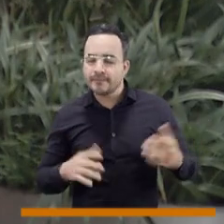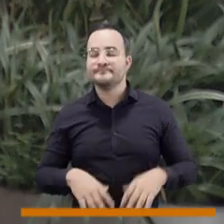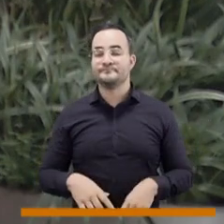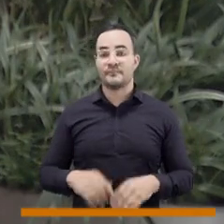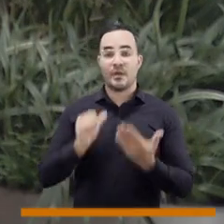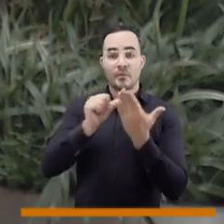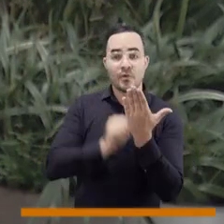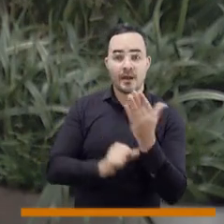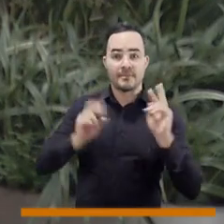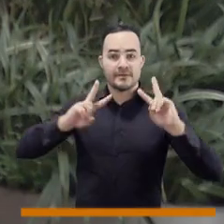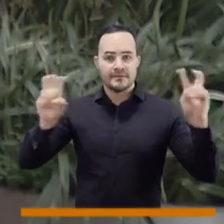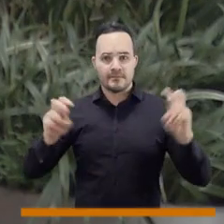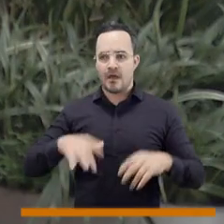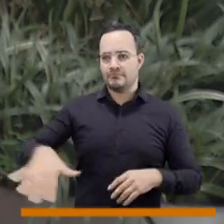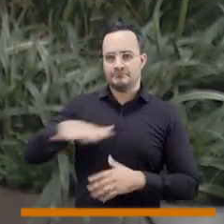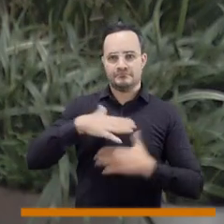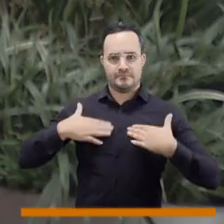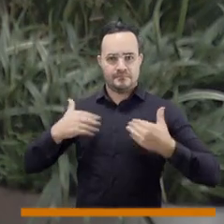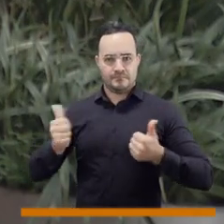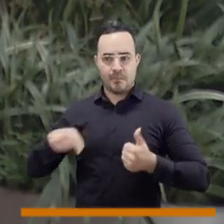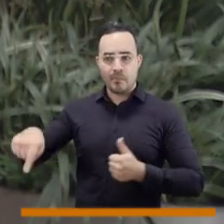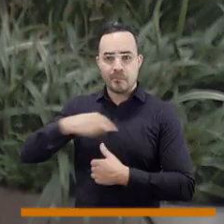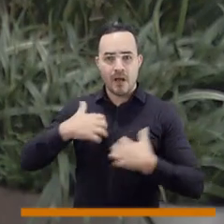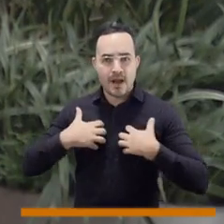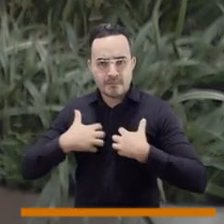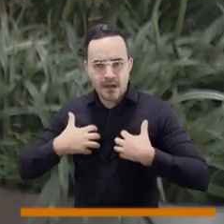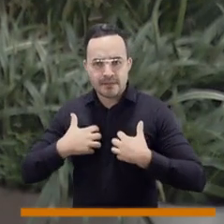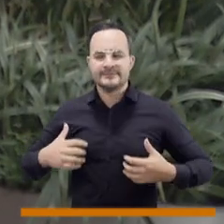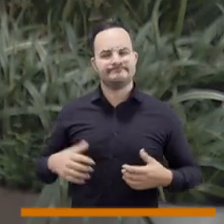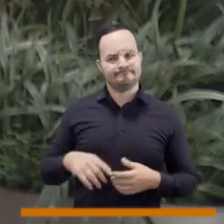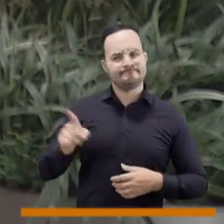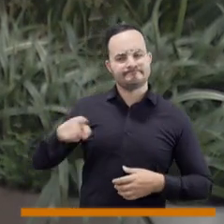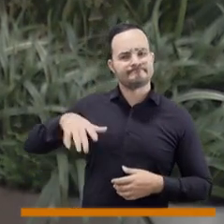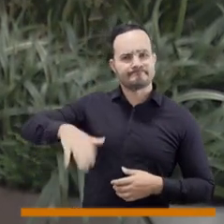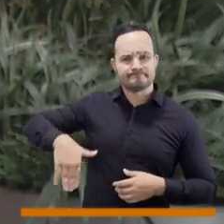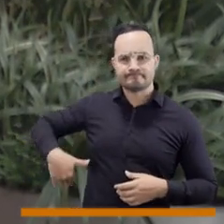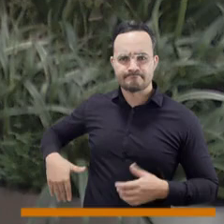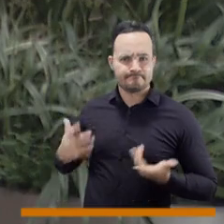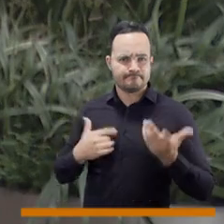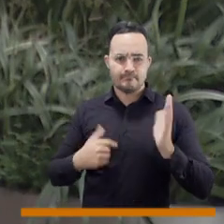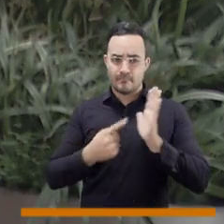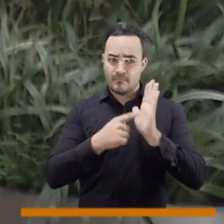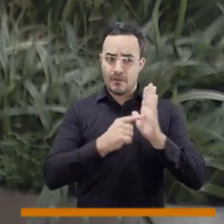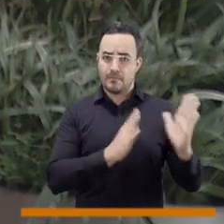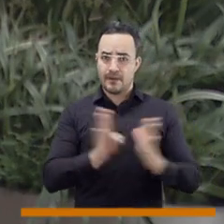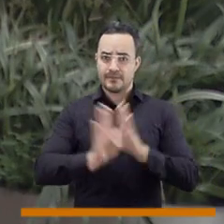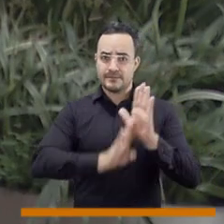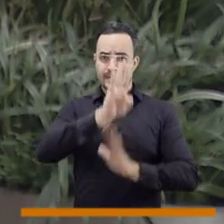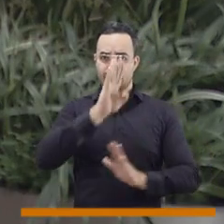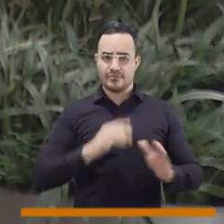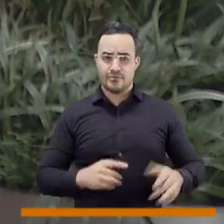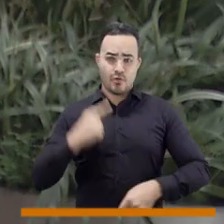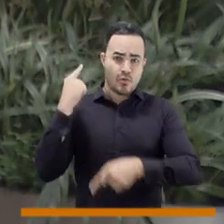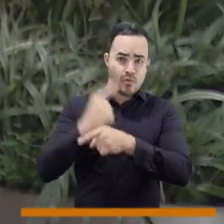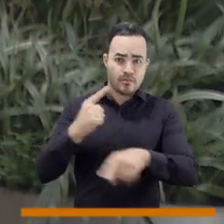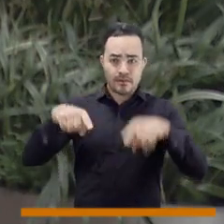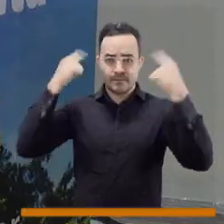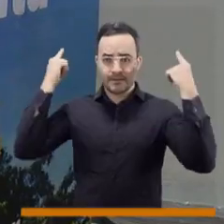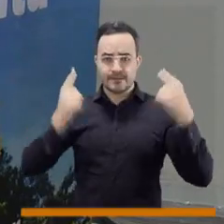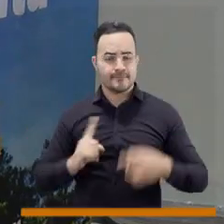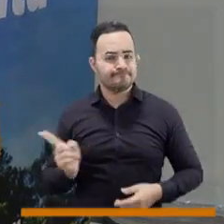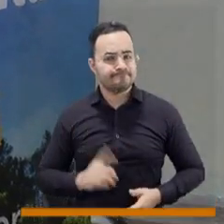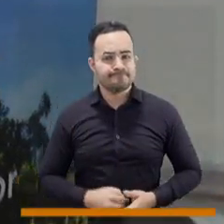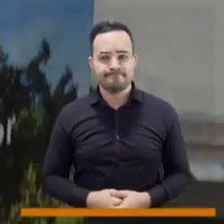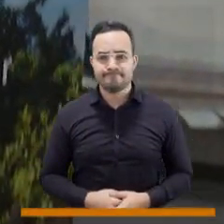los programas de atención y bienestar animal en Medellín están atrasados y no se cumplirían las metas del plan de